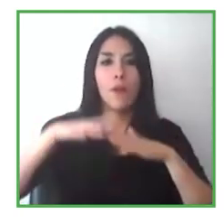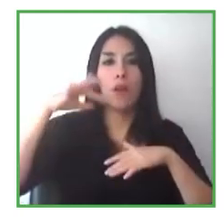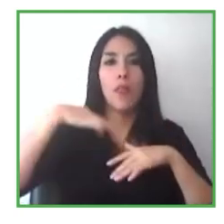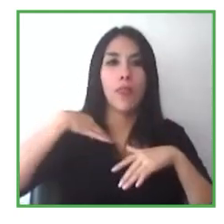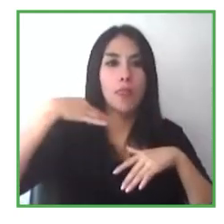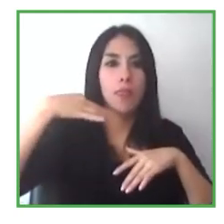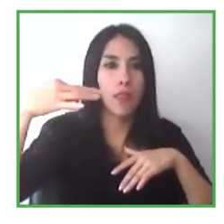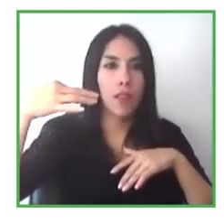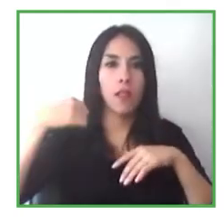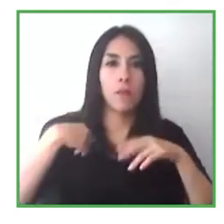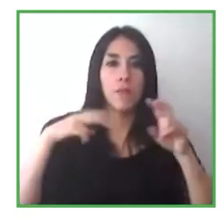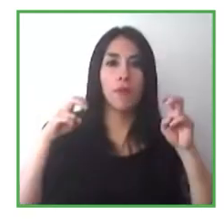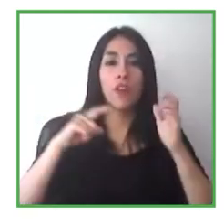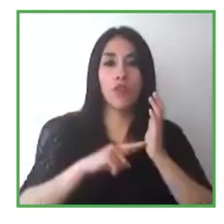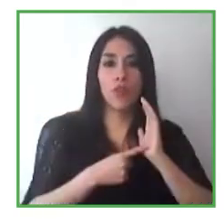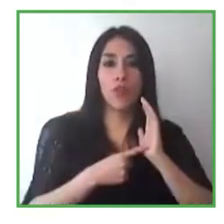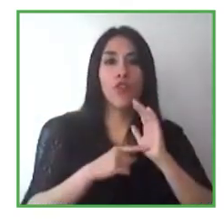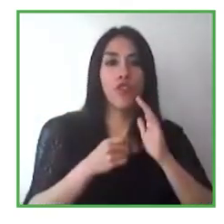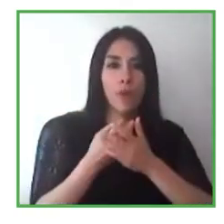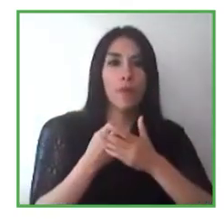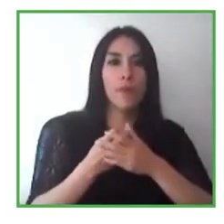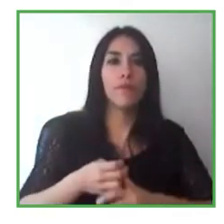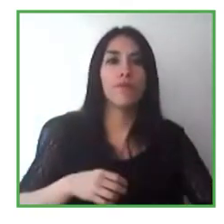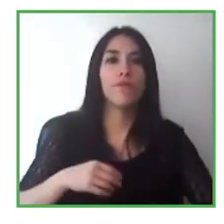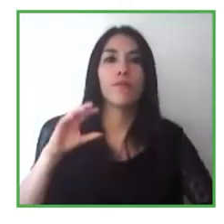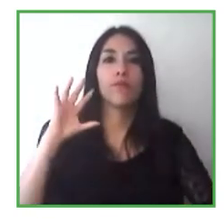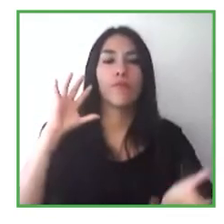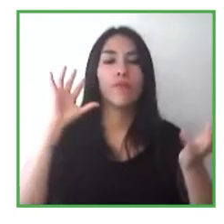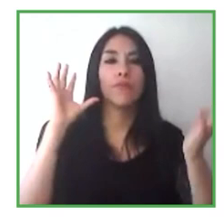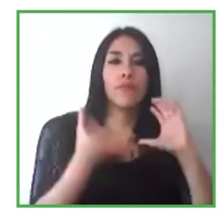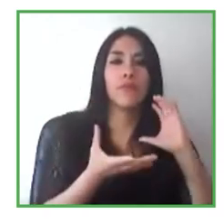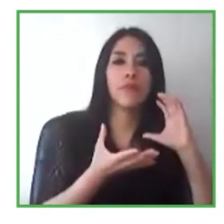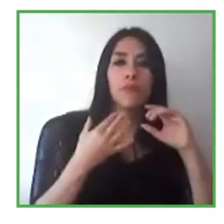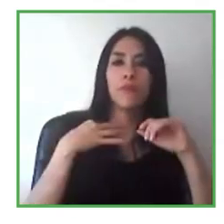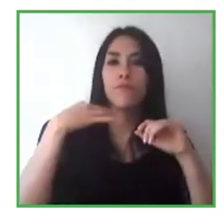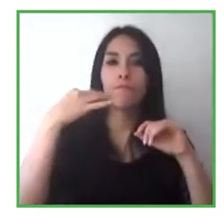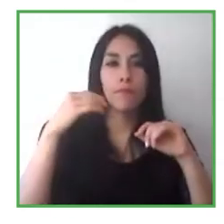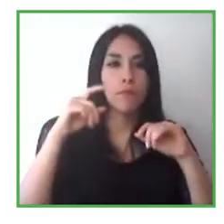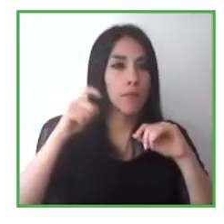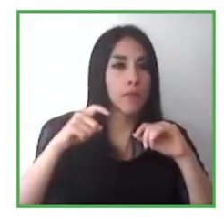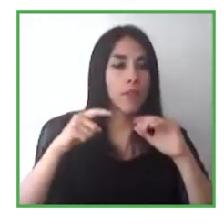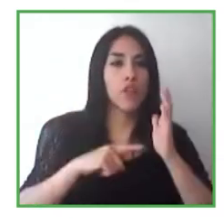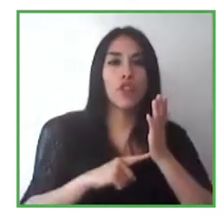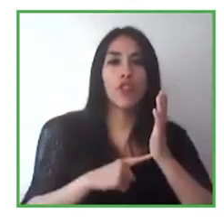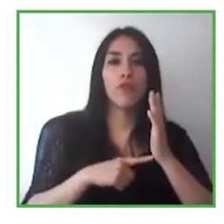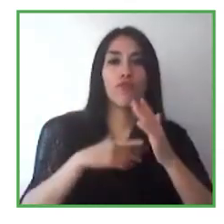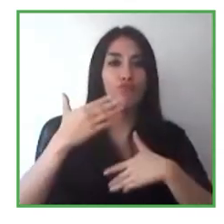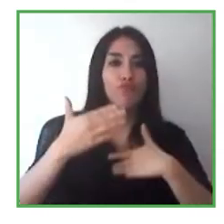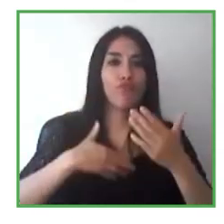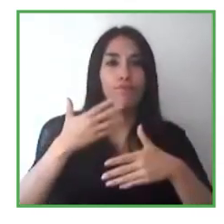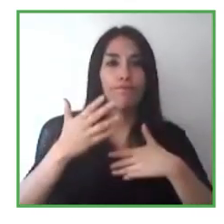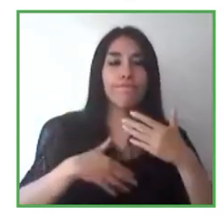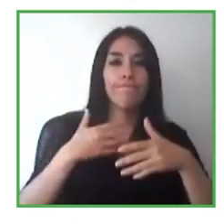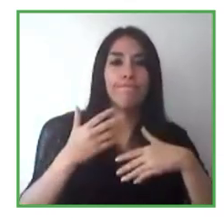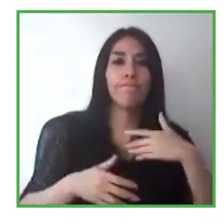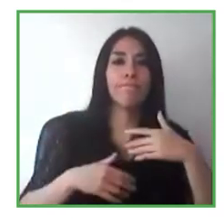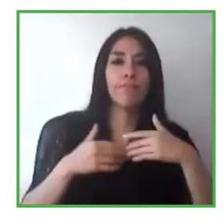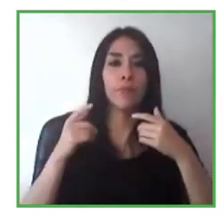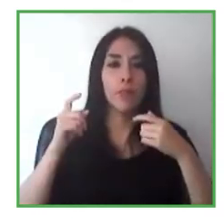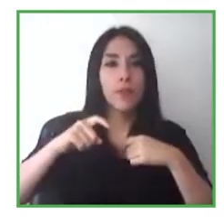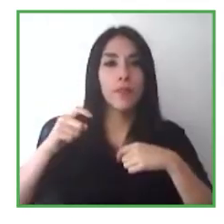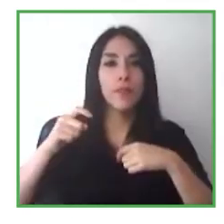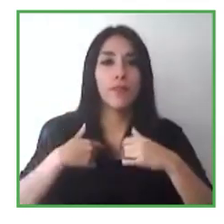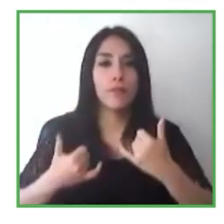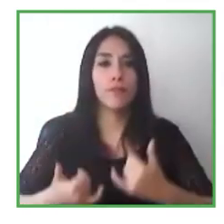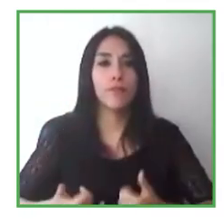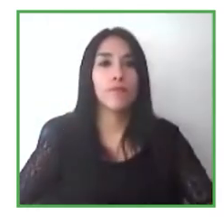el mundo depende de la tecnología y información, todos vienen hacia nosotros, entonces, y tú hablaste un poco sobre cómo es un modelo